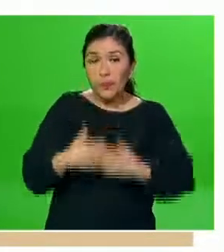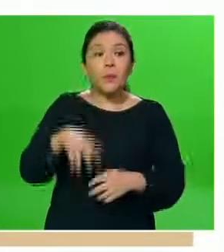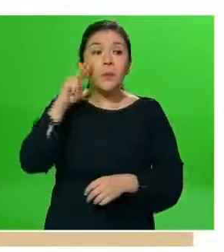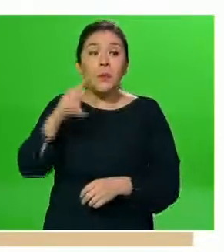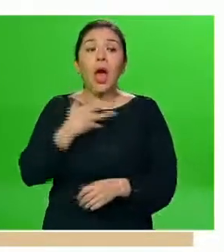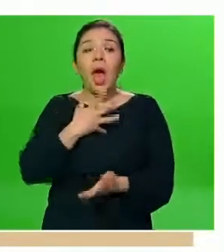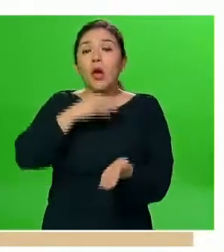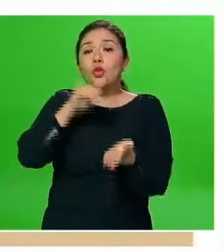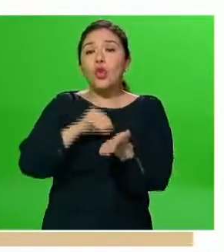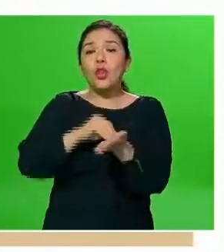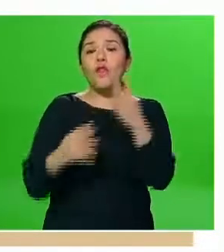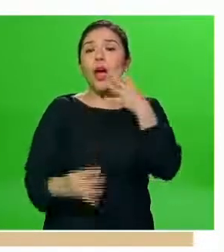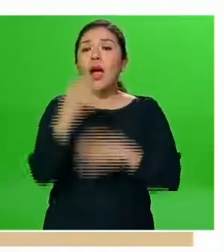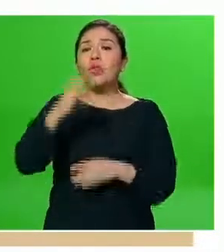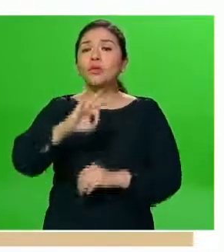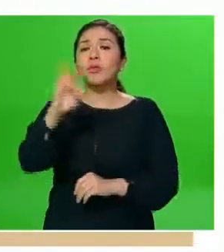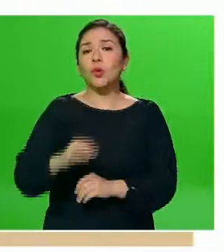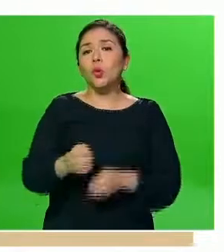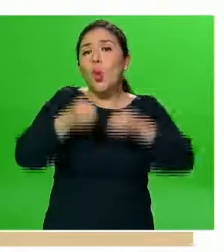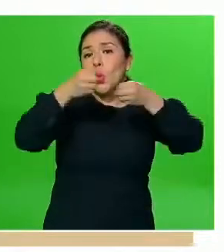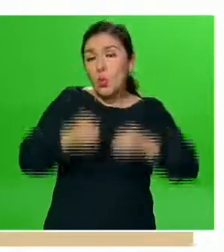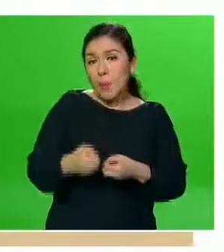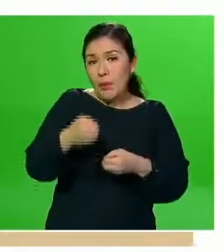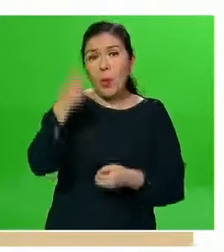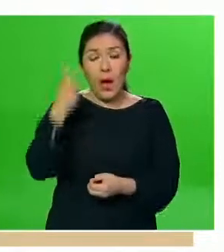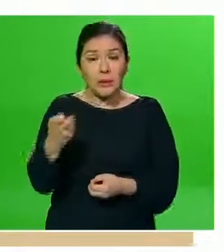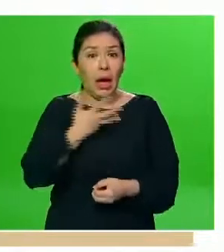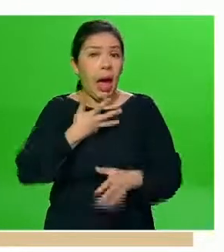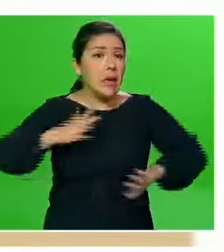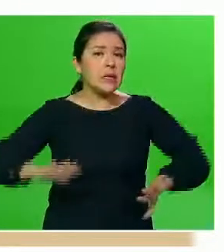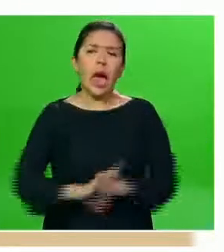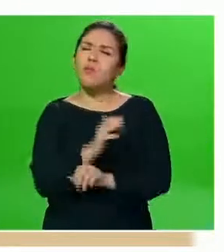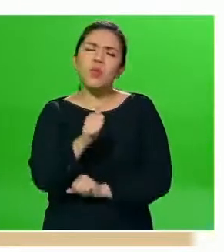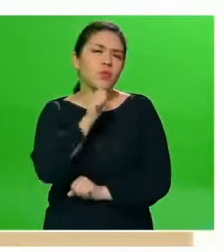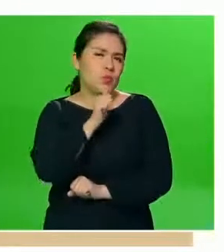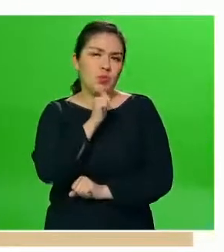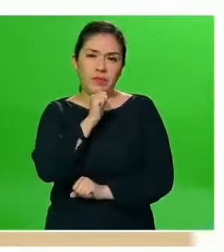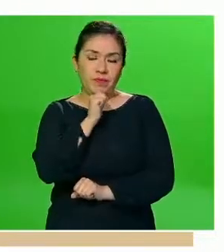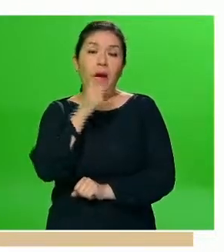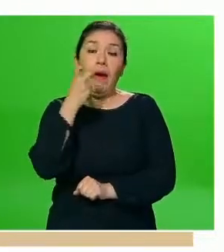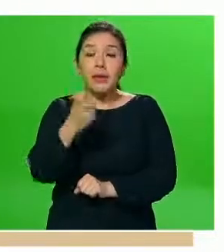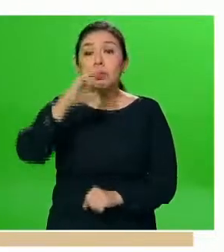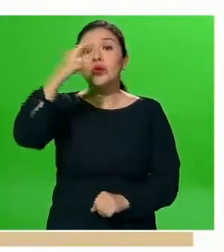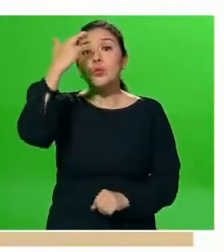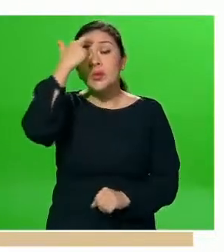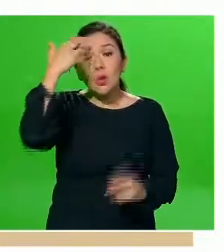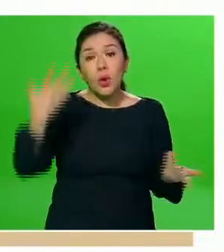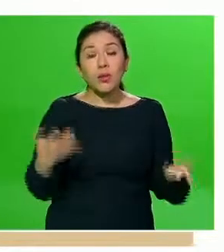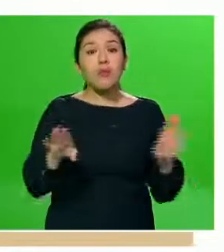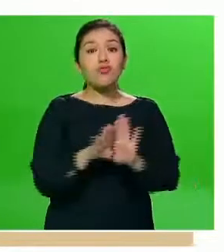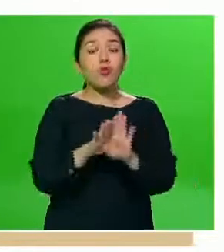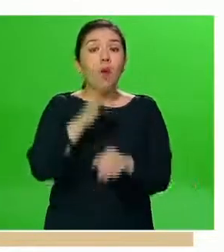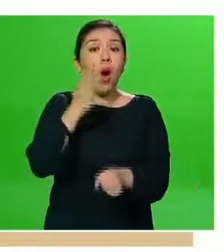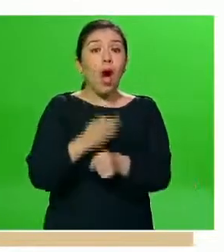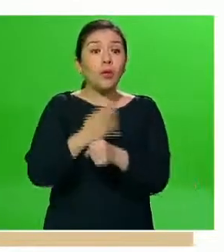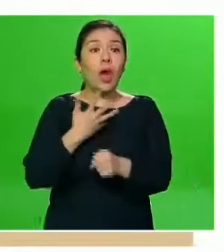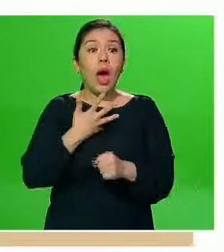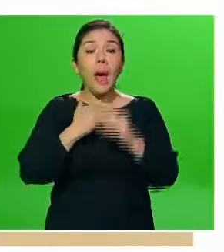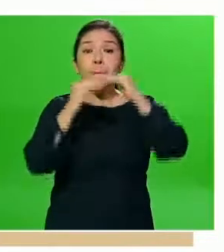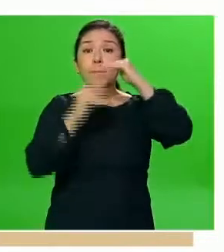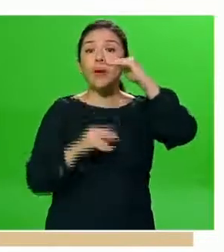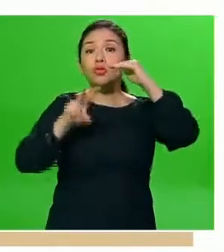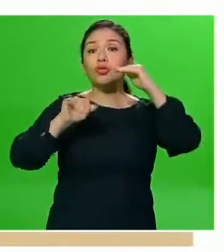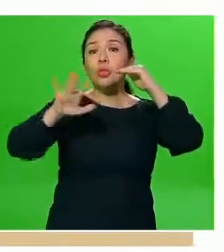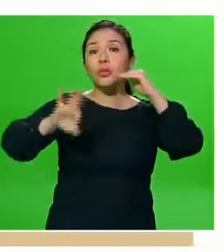un 14% de ocupación. Aquí no hay cambio. Y hay que recordar que estamos en un menos 85